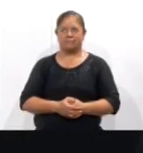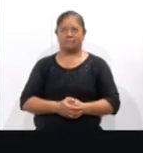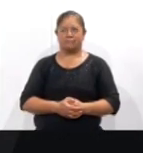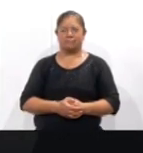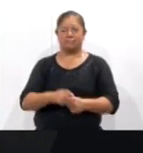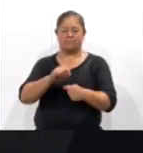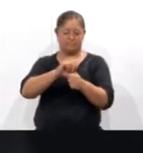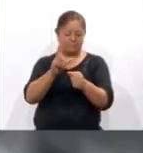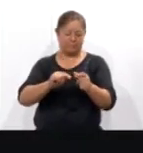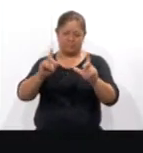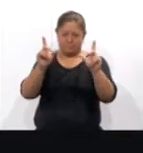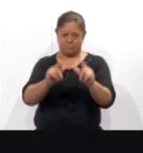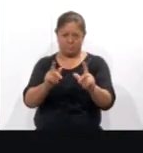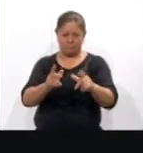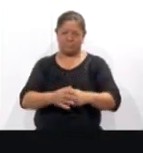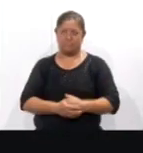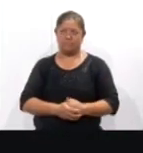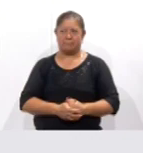Breves Nacionales